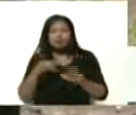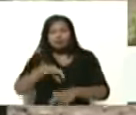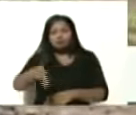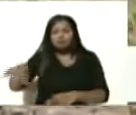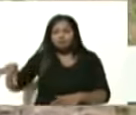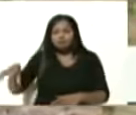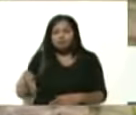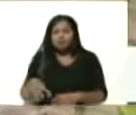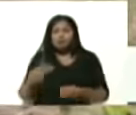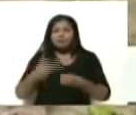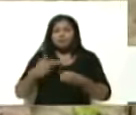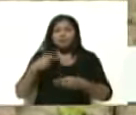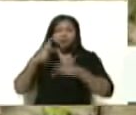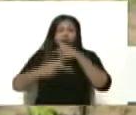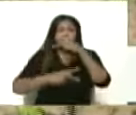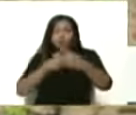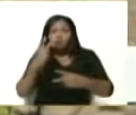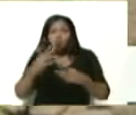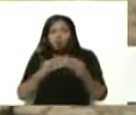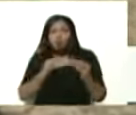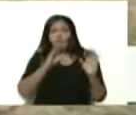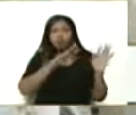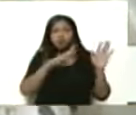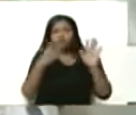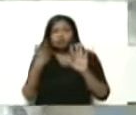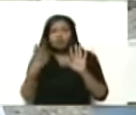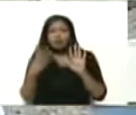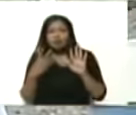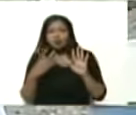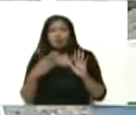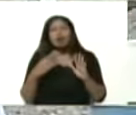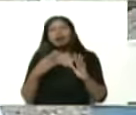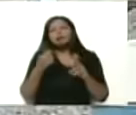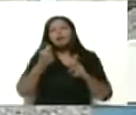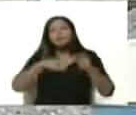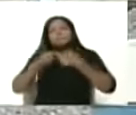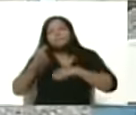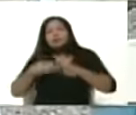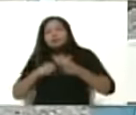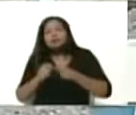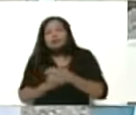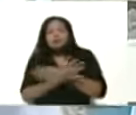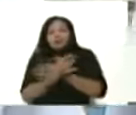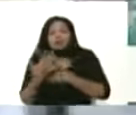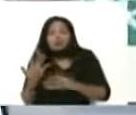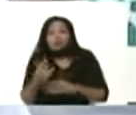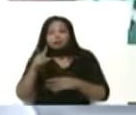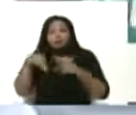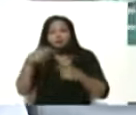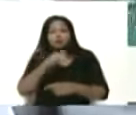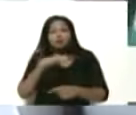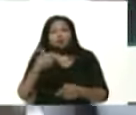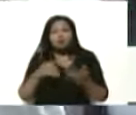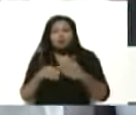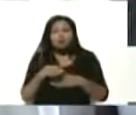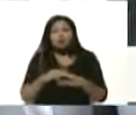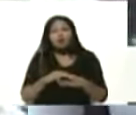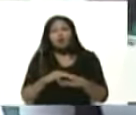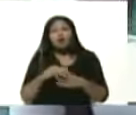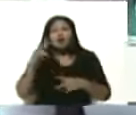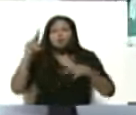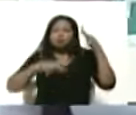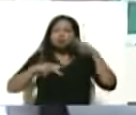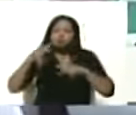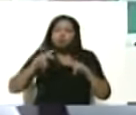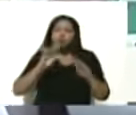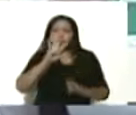Pequibén ha recorrido realizando 49 expo ventas de fertilizantes la semana entrante vamos rumbo a la expo número